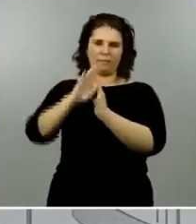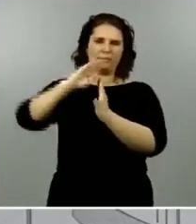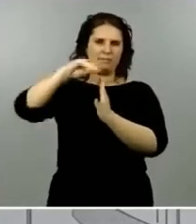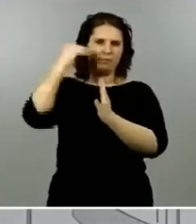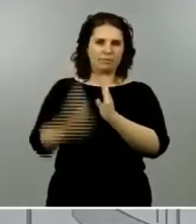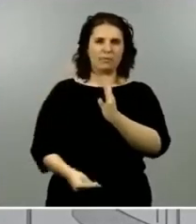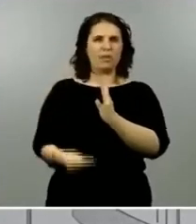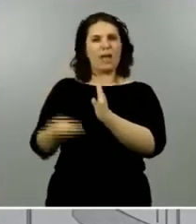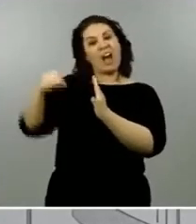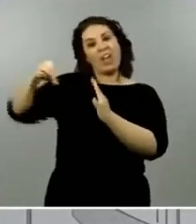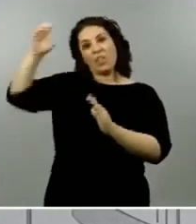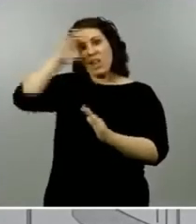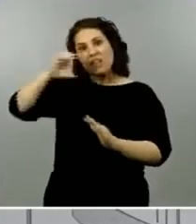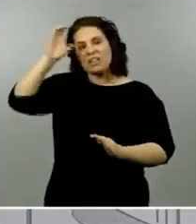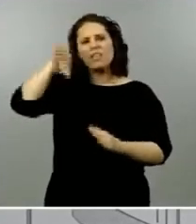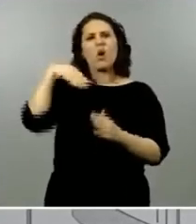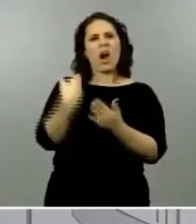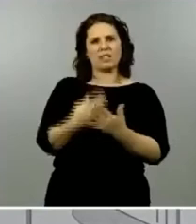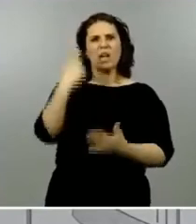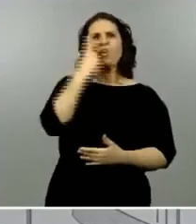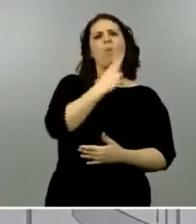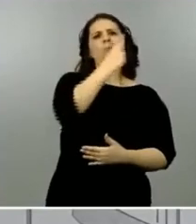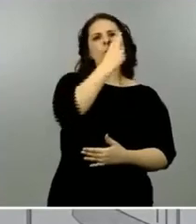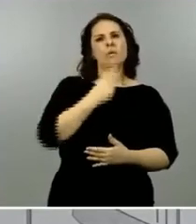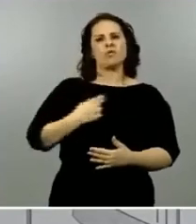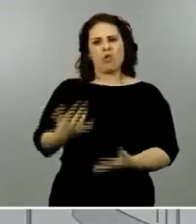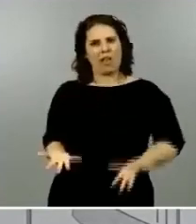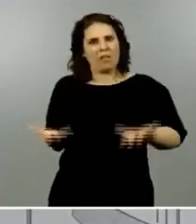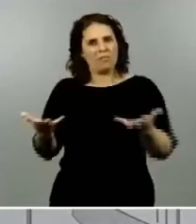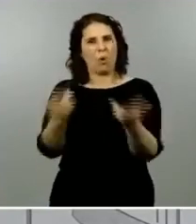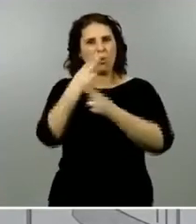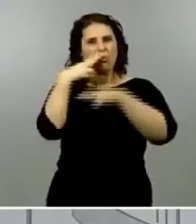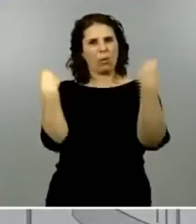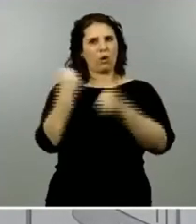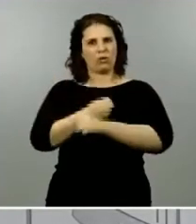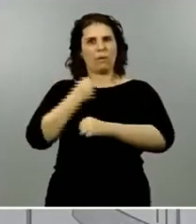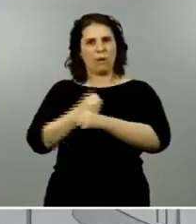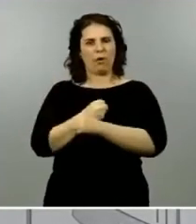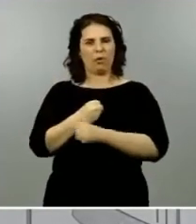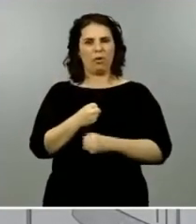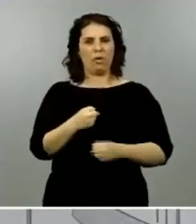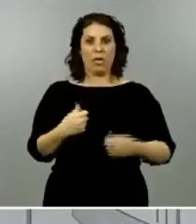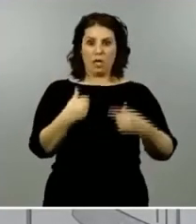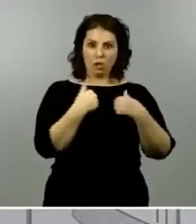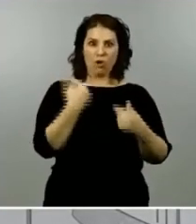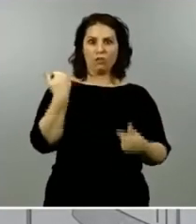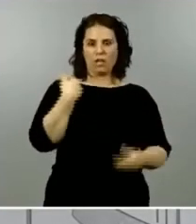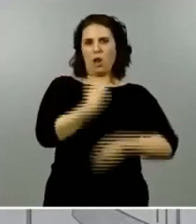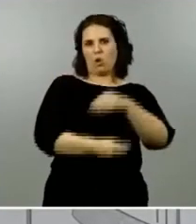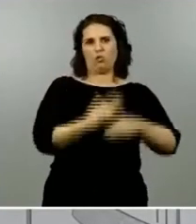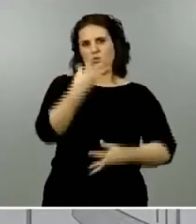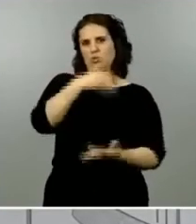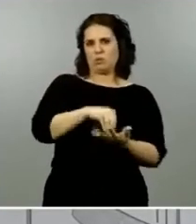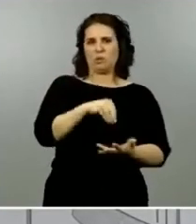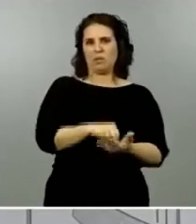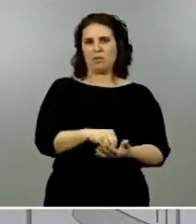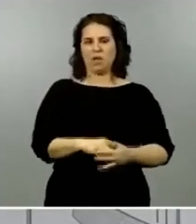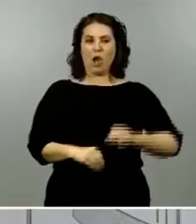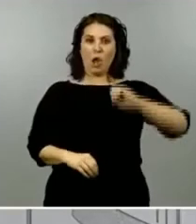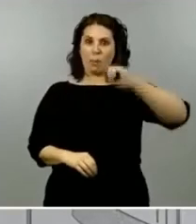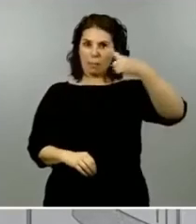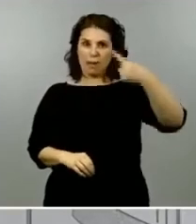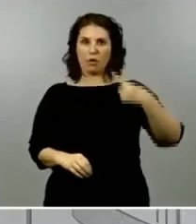punto de vista del compromiso del servicio público y a mí como he hecho en algunas otras ocasiones lo único que puedo hacer es primero reivindicar su